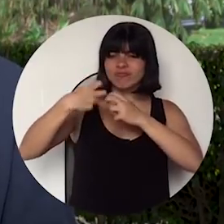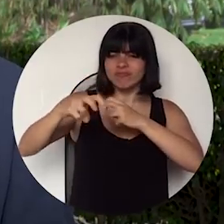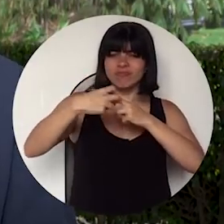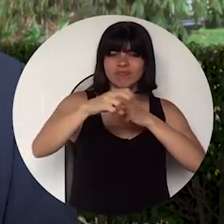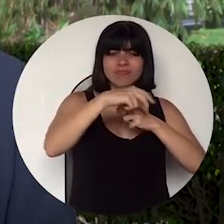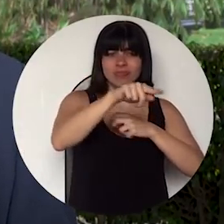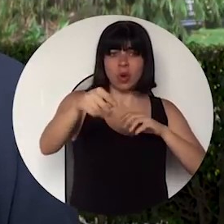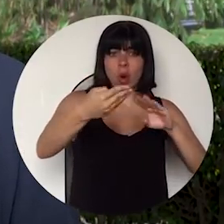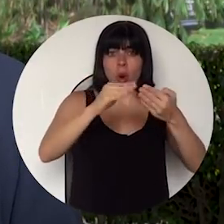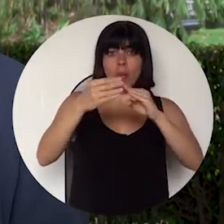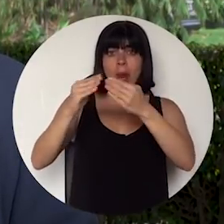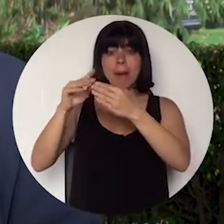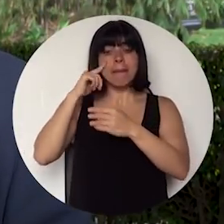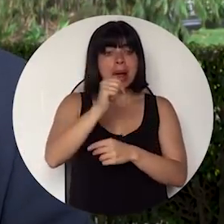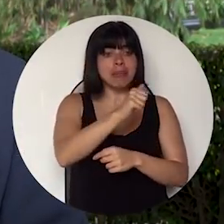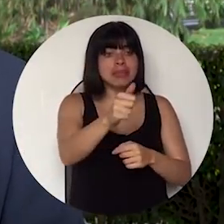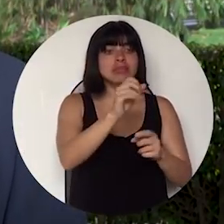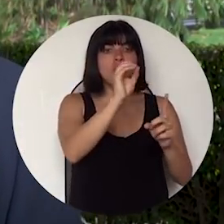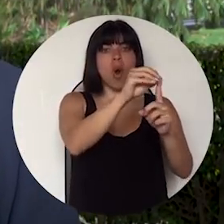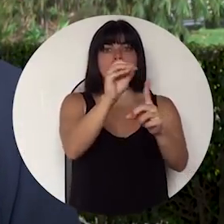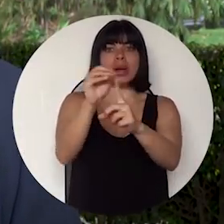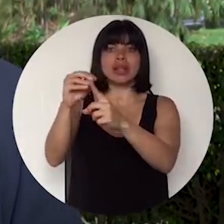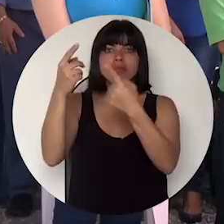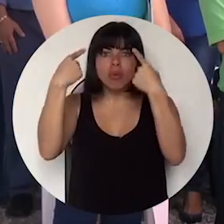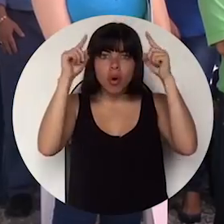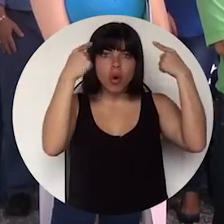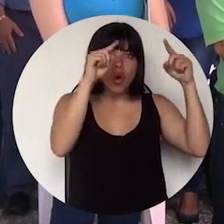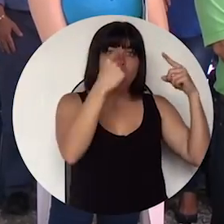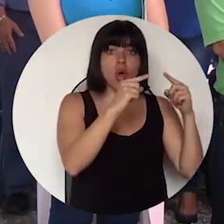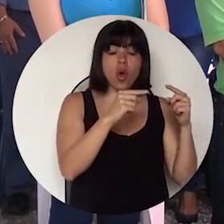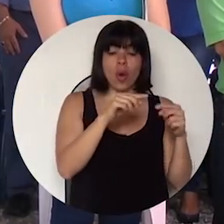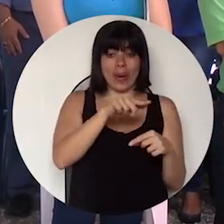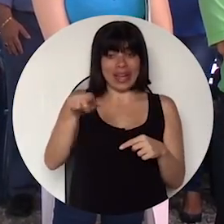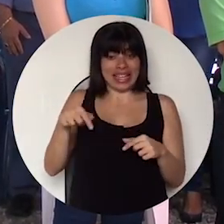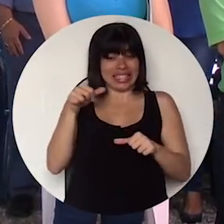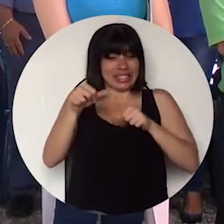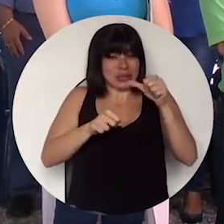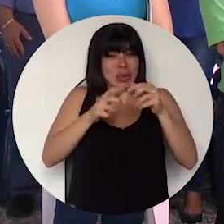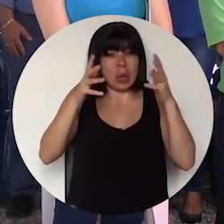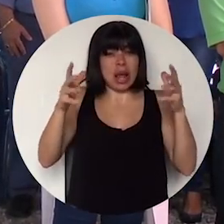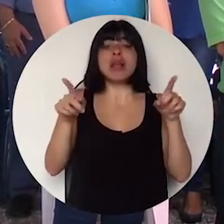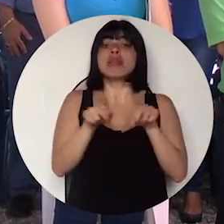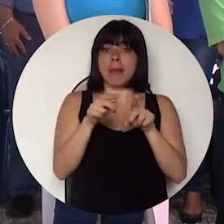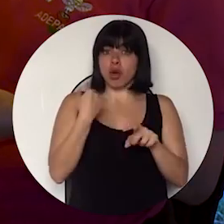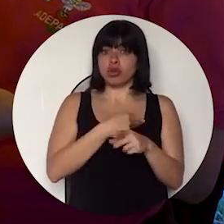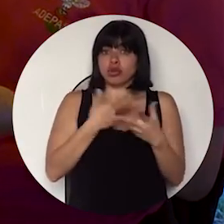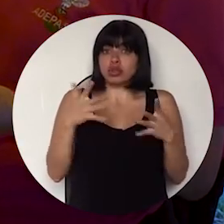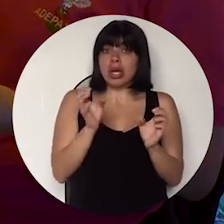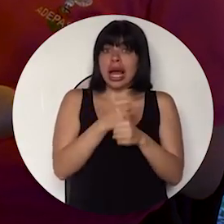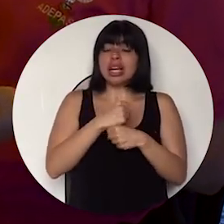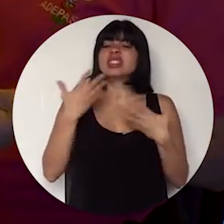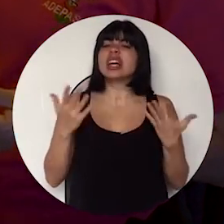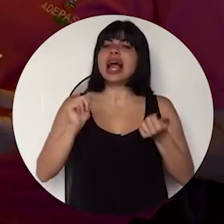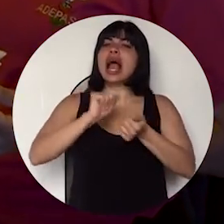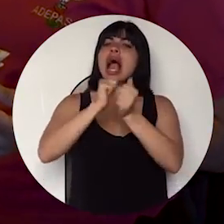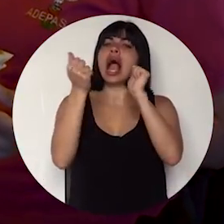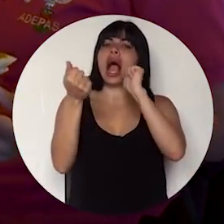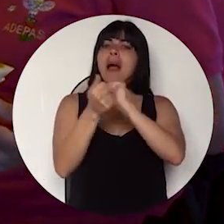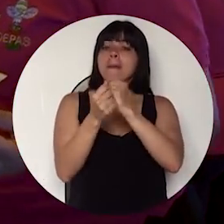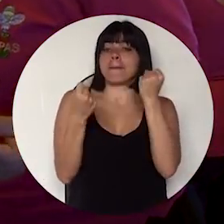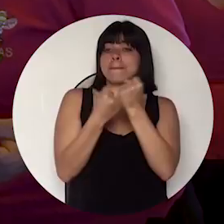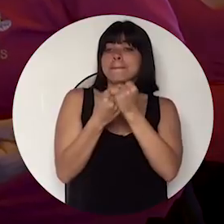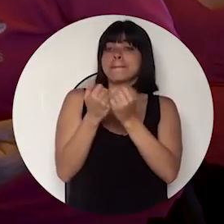transferido al Movimiento Comunal para el logro de sus objetivos. Pero además de este gran esfuerzo, también hemos realizado una serie de cambios